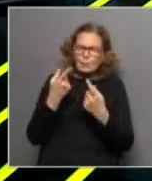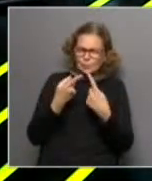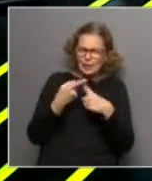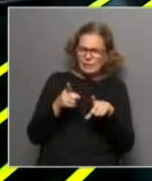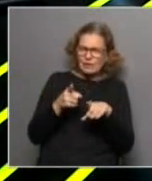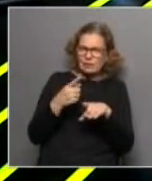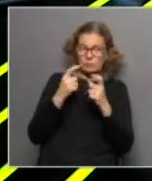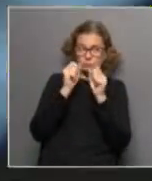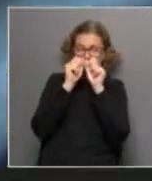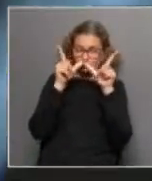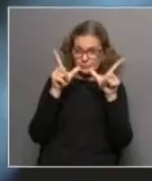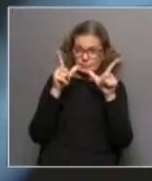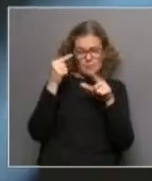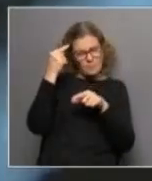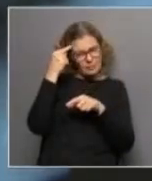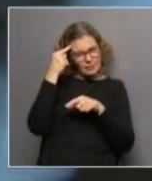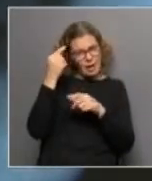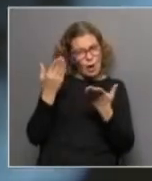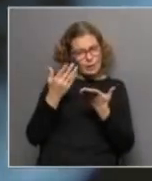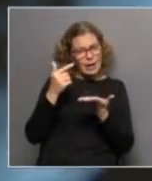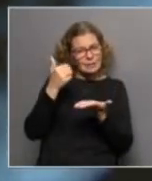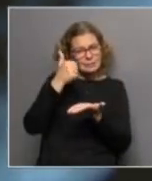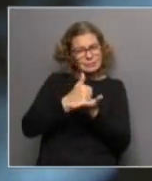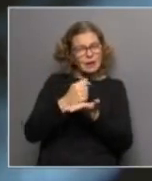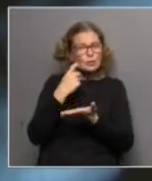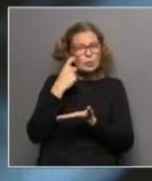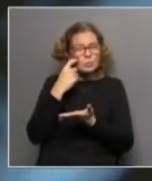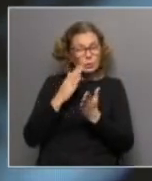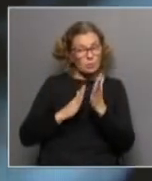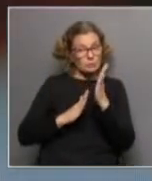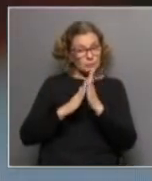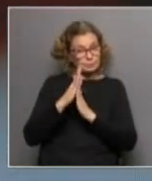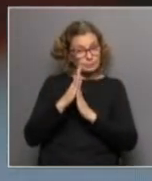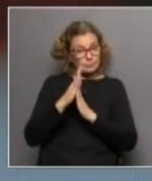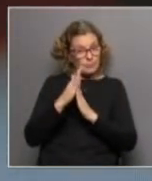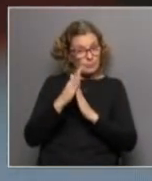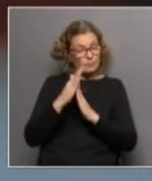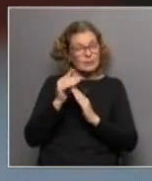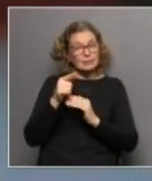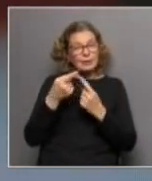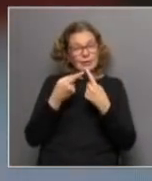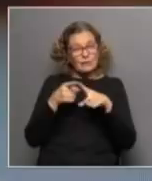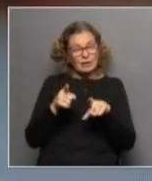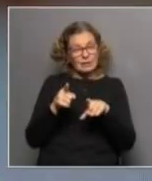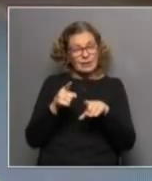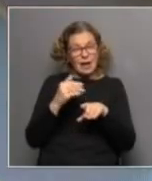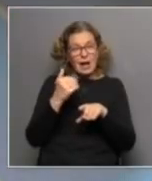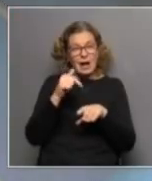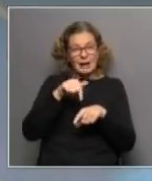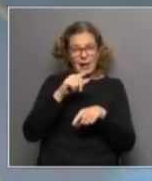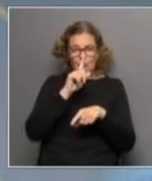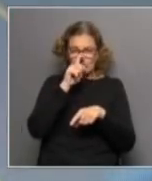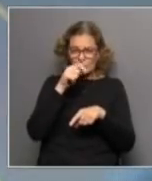quizás uno lo podía suponer, pero ahora está en números y es una suba bastante sensible y es la diferencia que hay entre el interior y